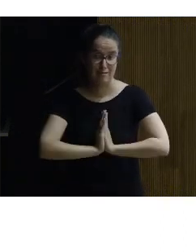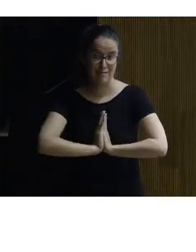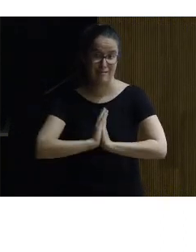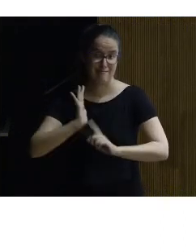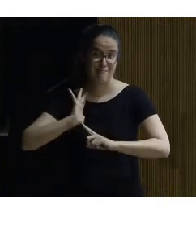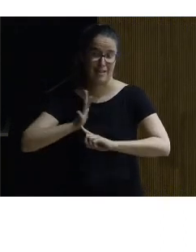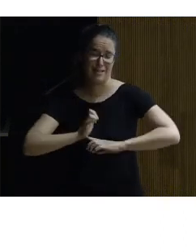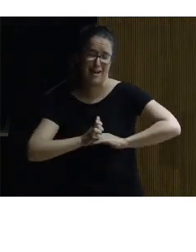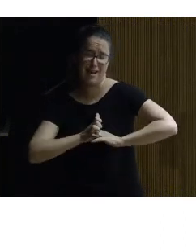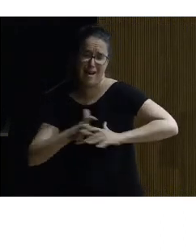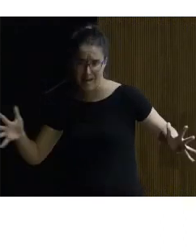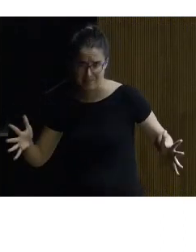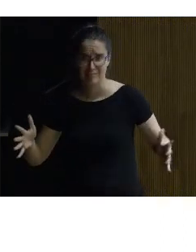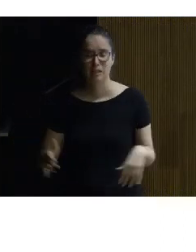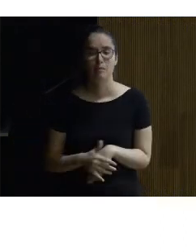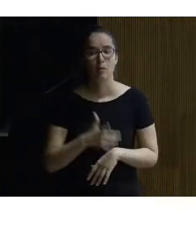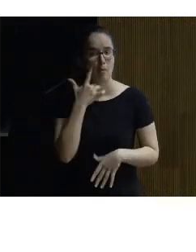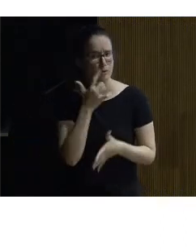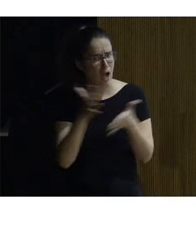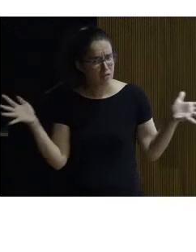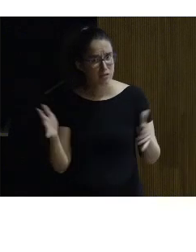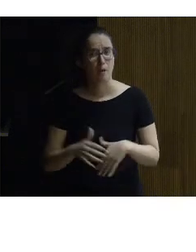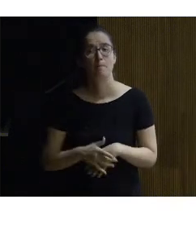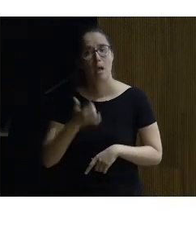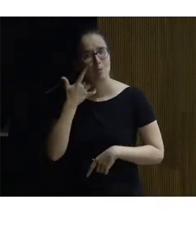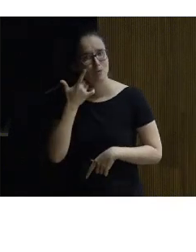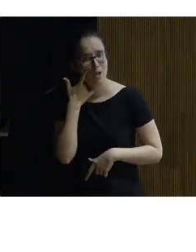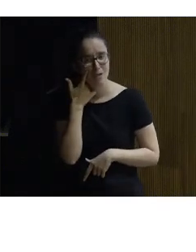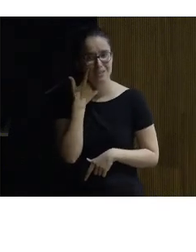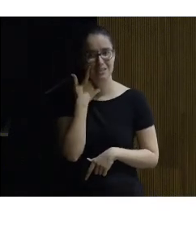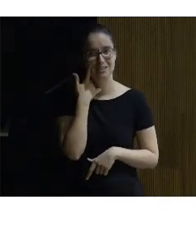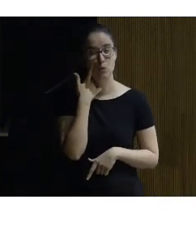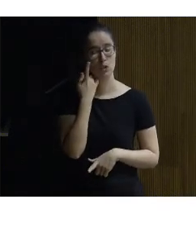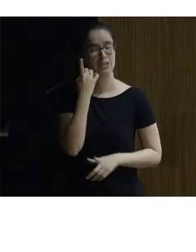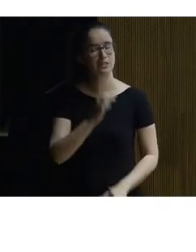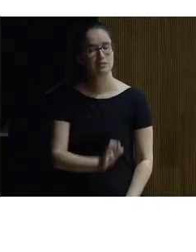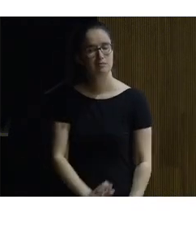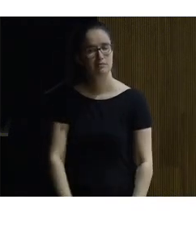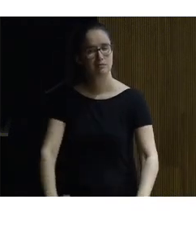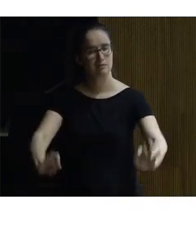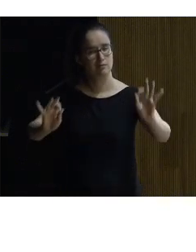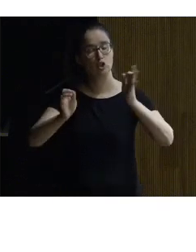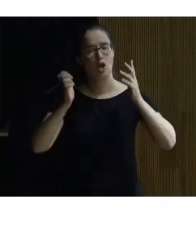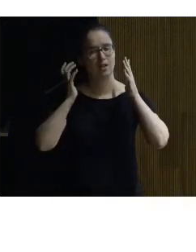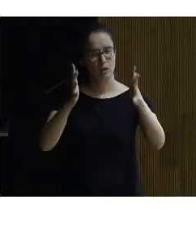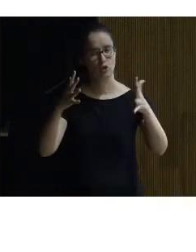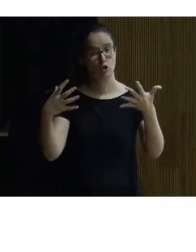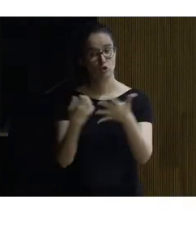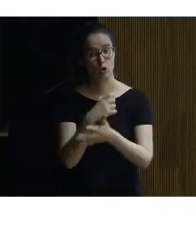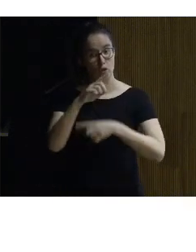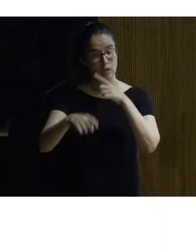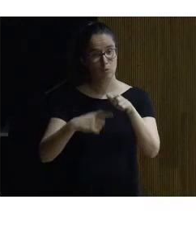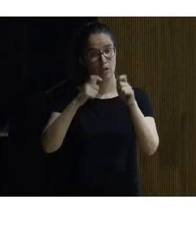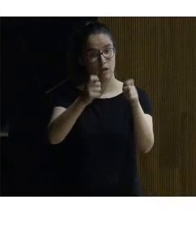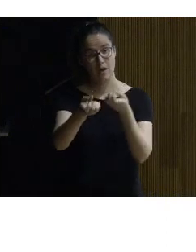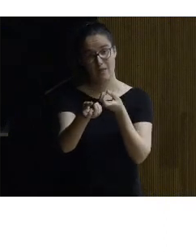aunque no estemos hablando de castilla pero es ancha y nos vamos a uno que es especialmente yo les recomiendo yo todo esto luego les